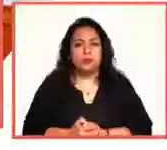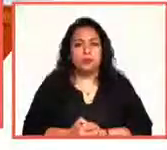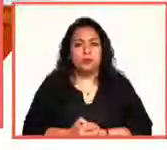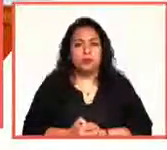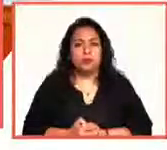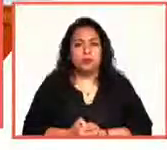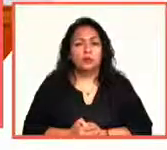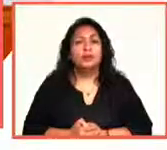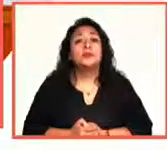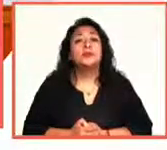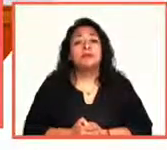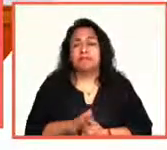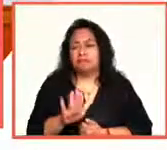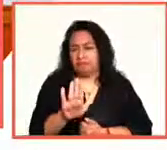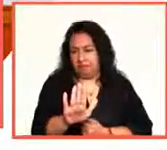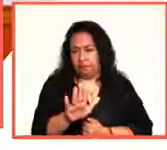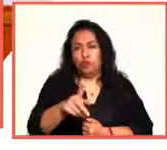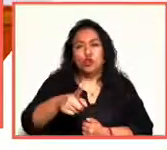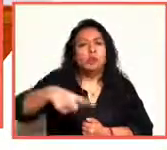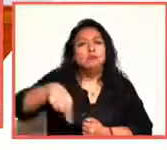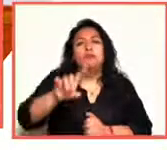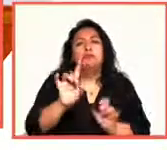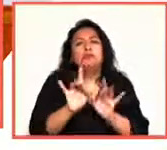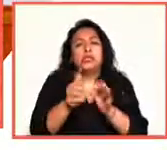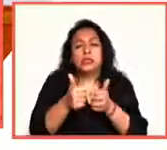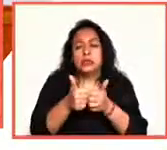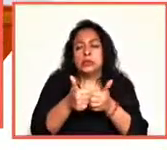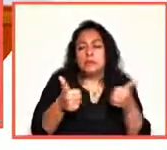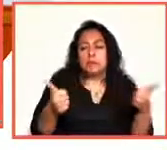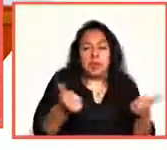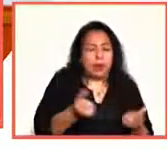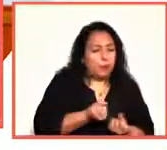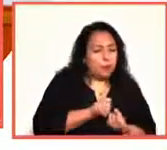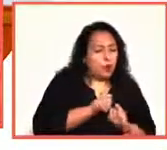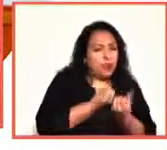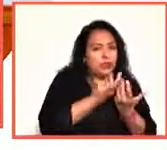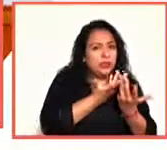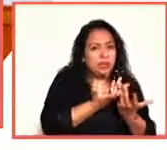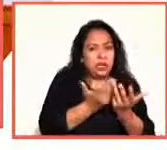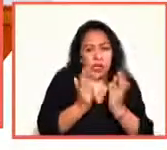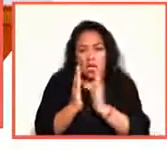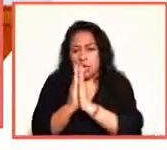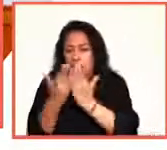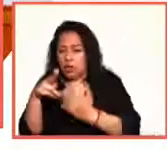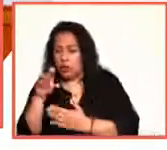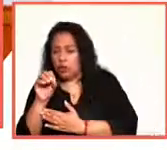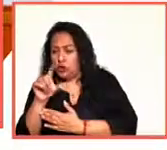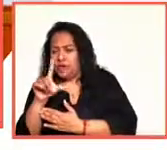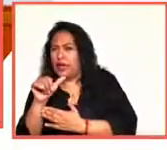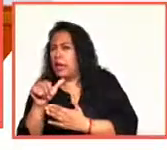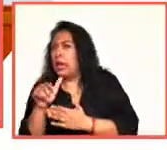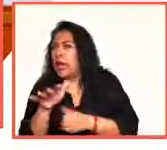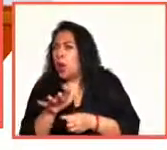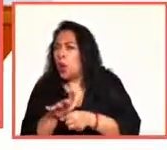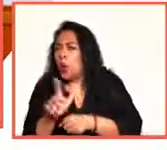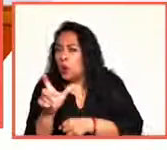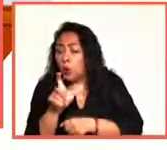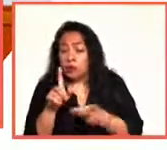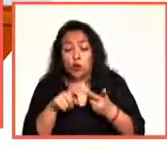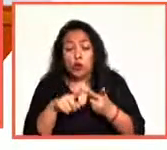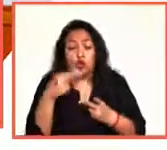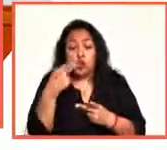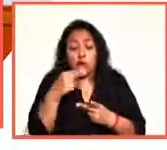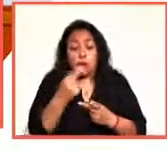¿Saben ustedes en qué momento se separaron la poesía de la novela? ¿Cómo se llama un poema de un solo verso?